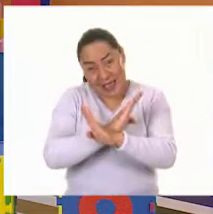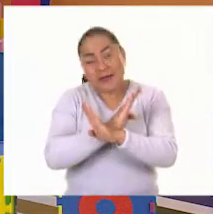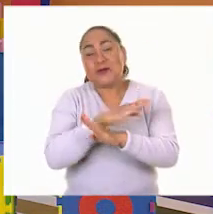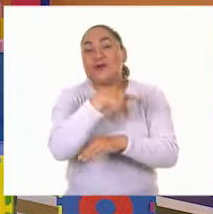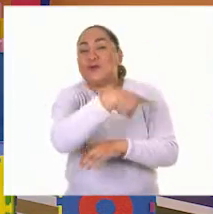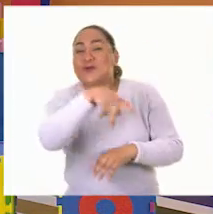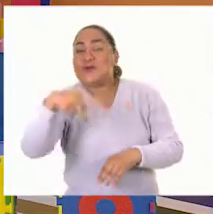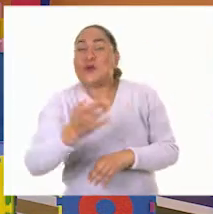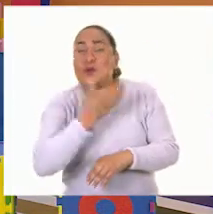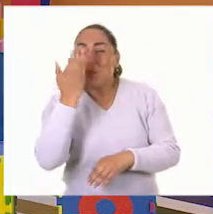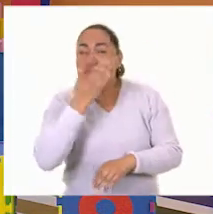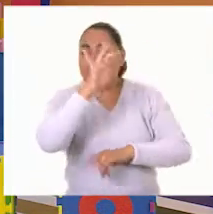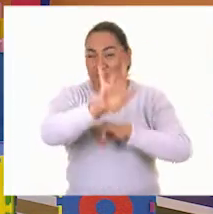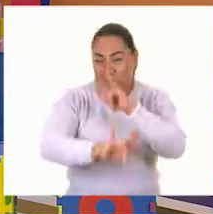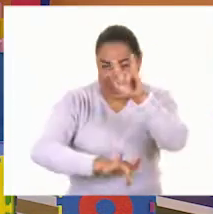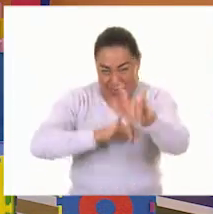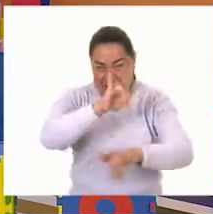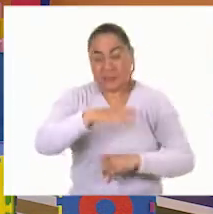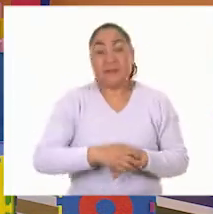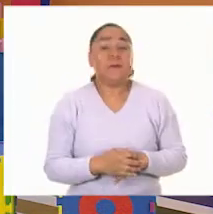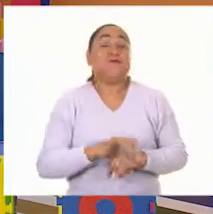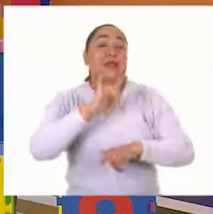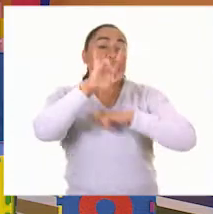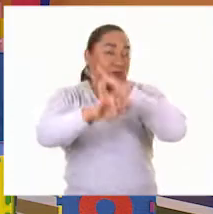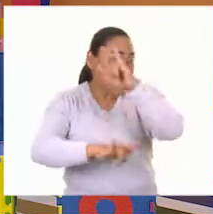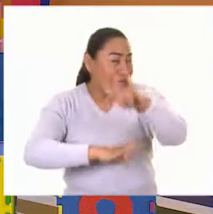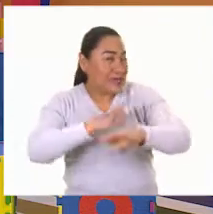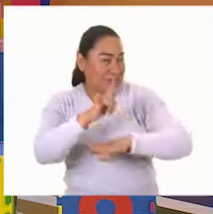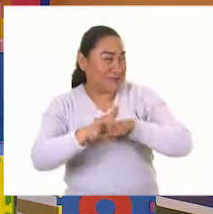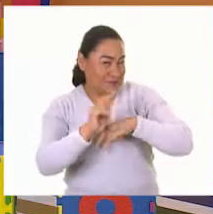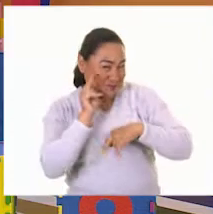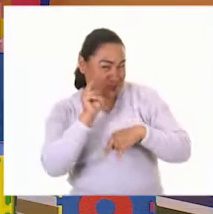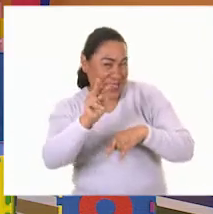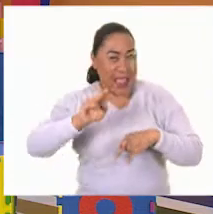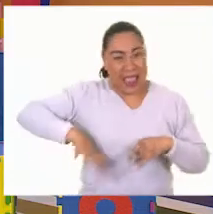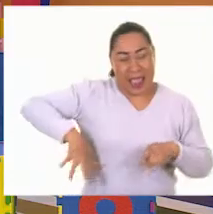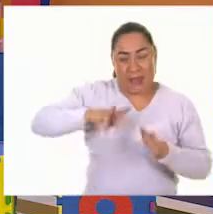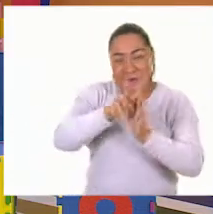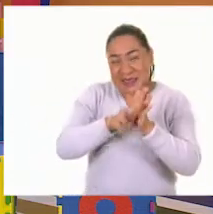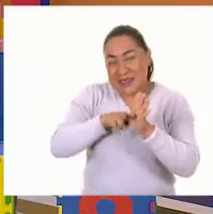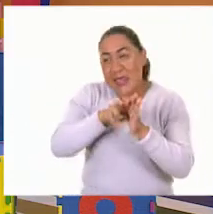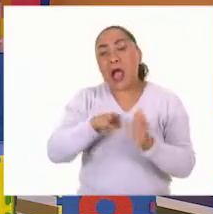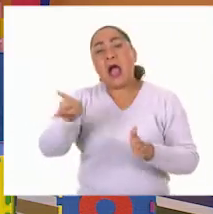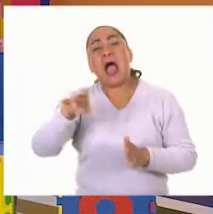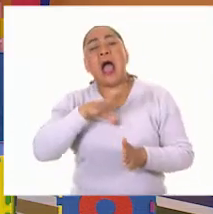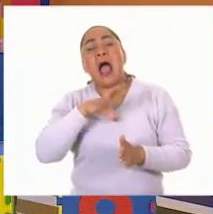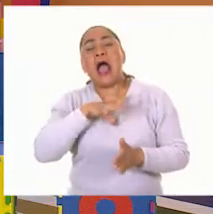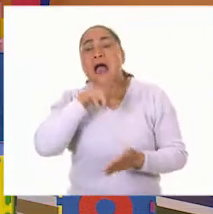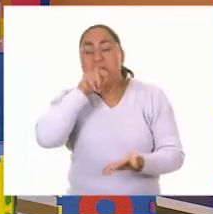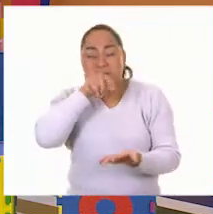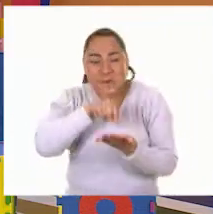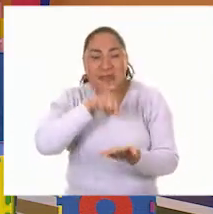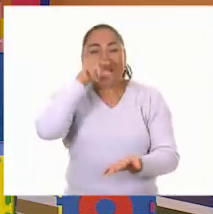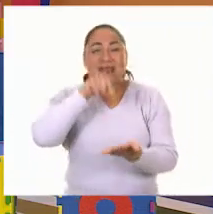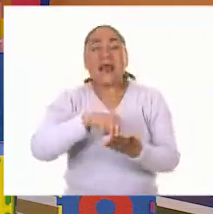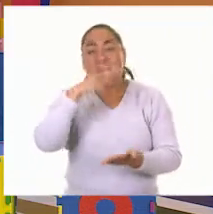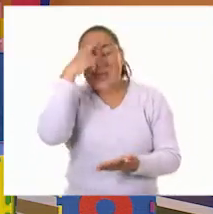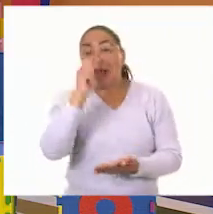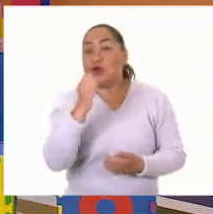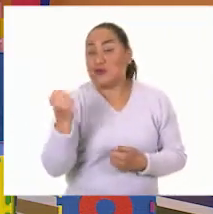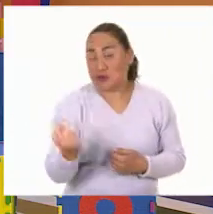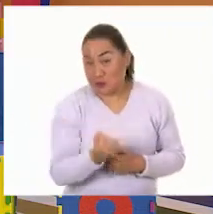ferias. En las ferias, como nosotros vimos en este video, había pajaritos que según adivinaban la suerte.